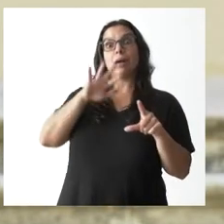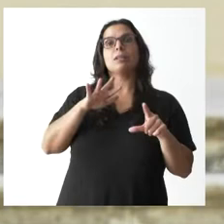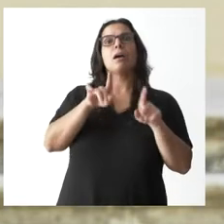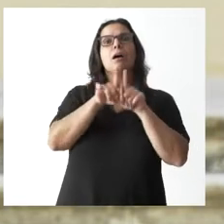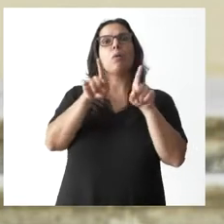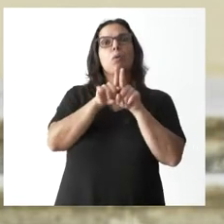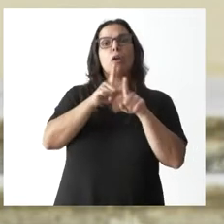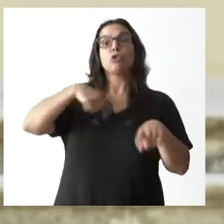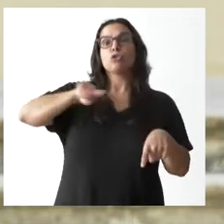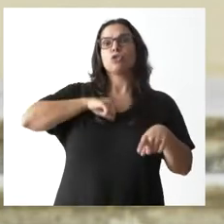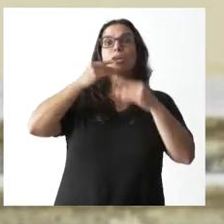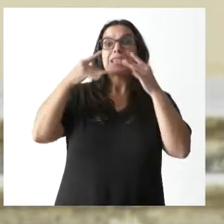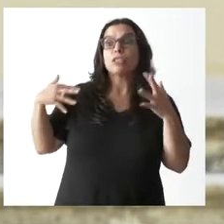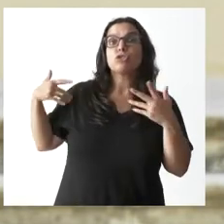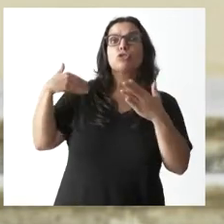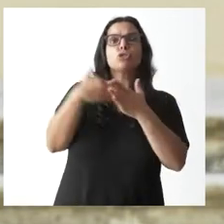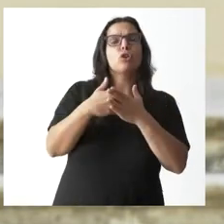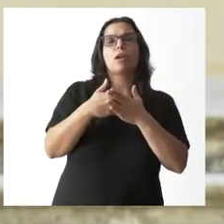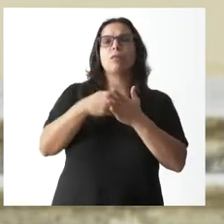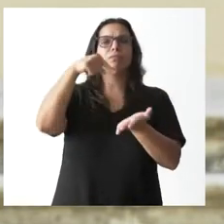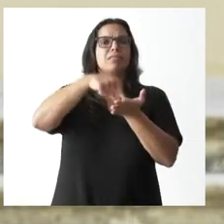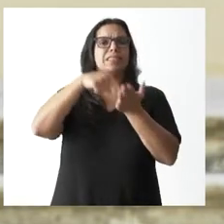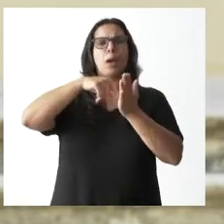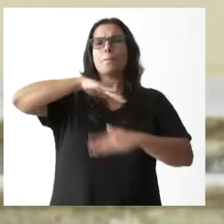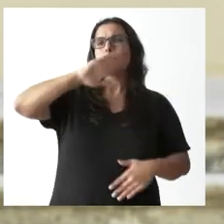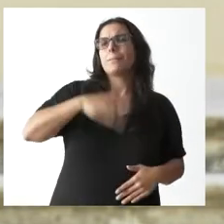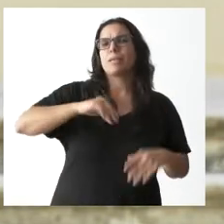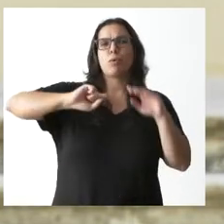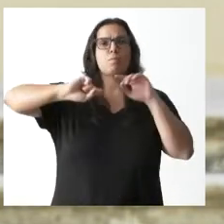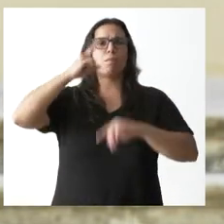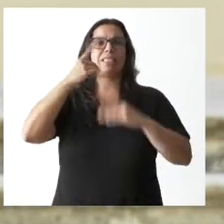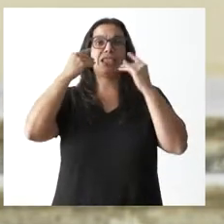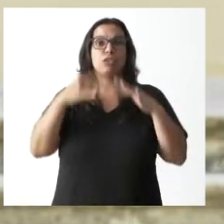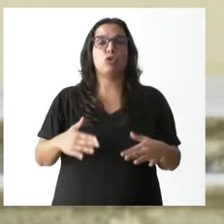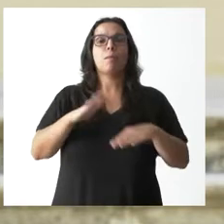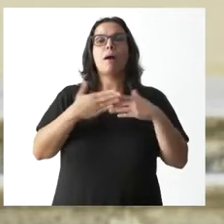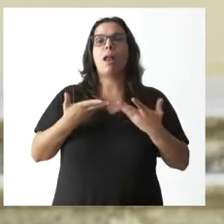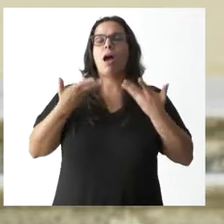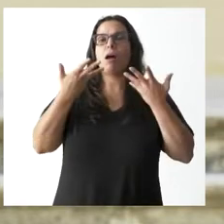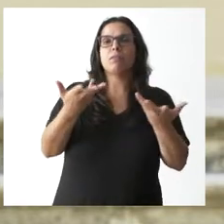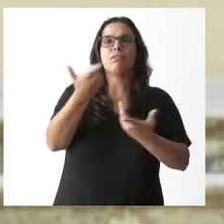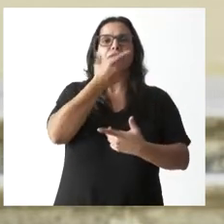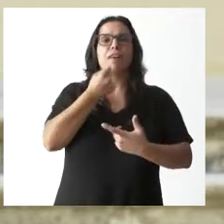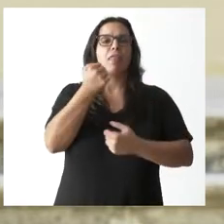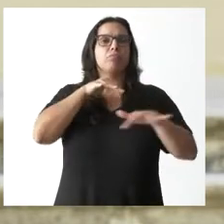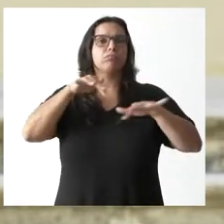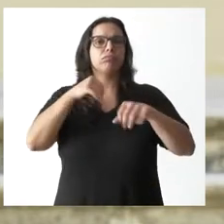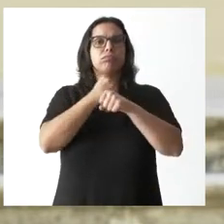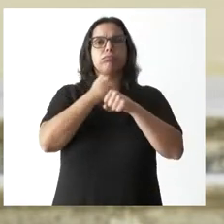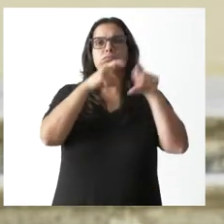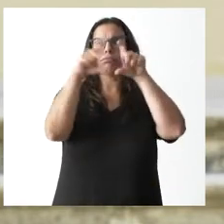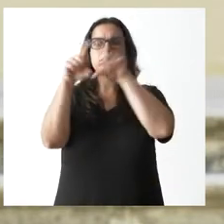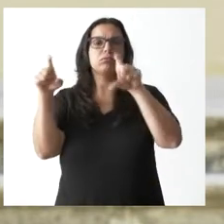facilitar la actividad económica, el empleo y también una ayuda a la economía familiar.